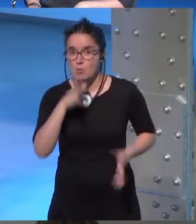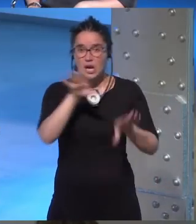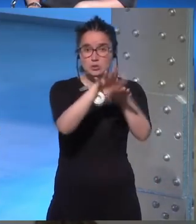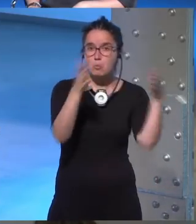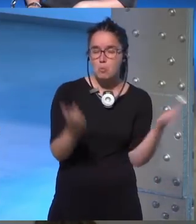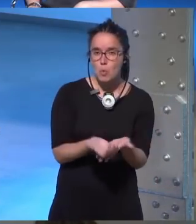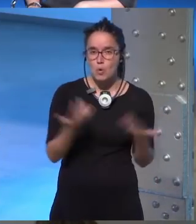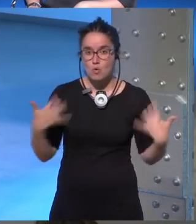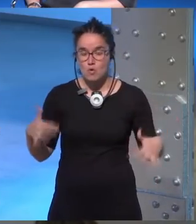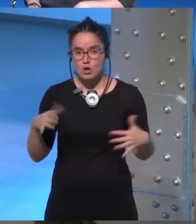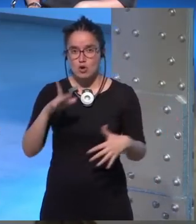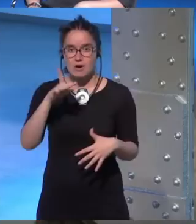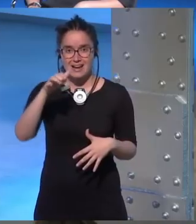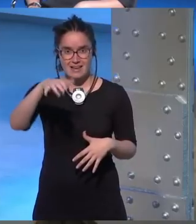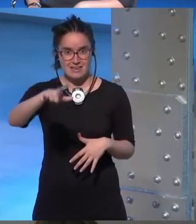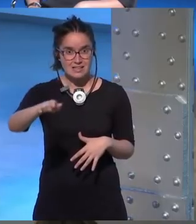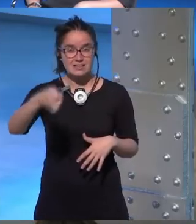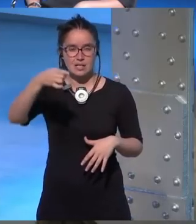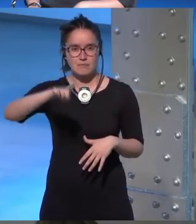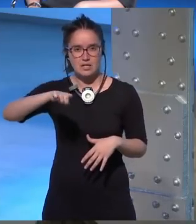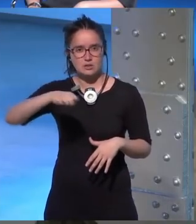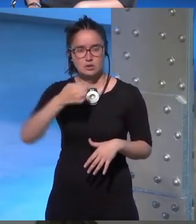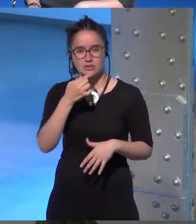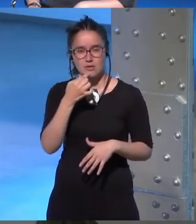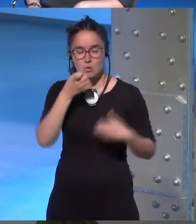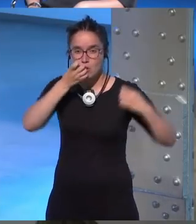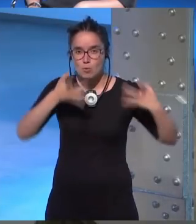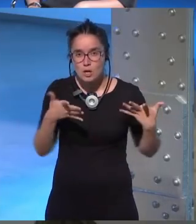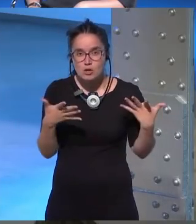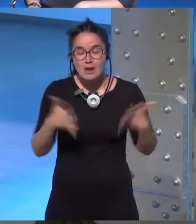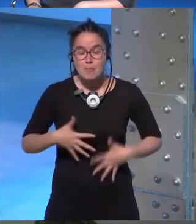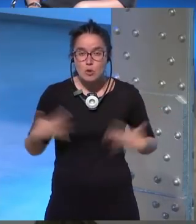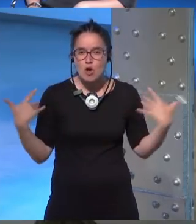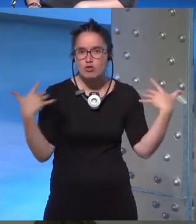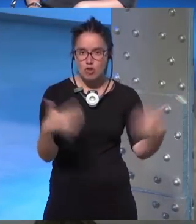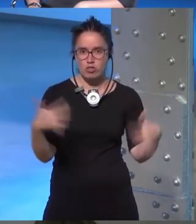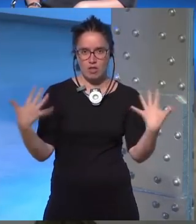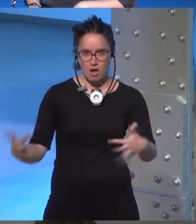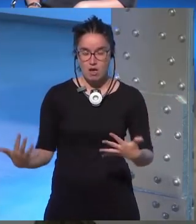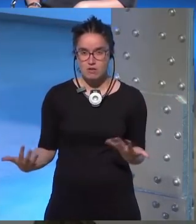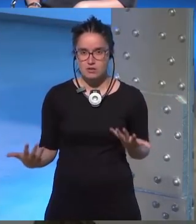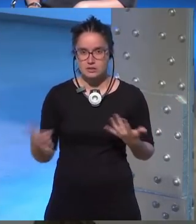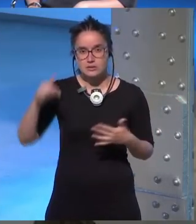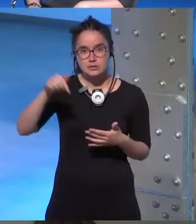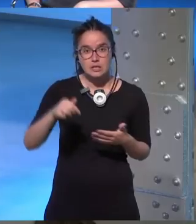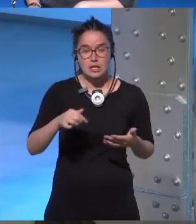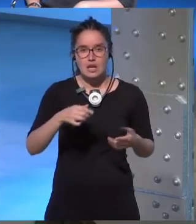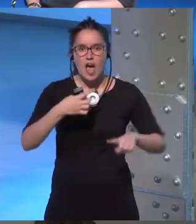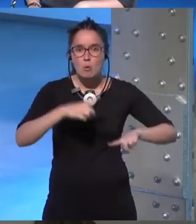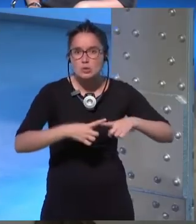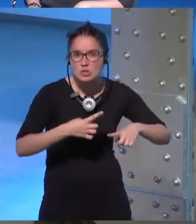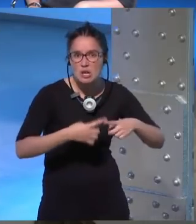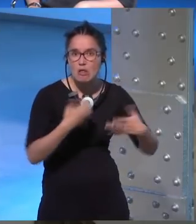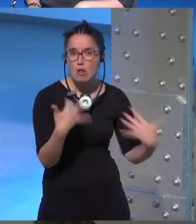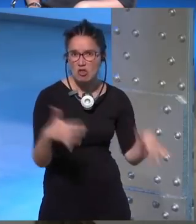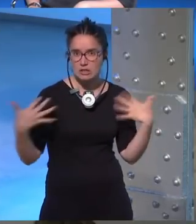que tal y con Caleguin también y yo lo estaba lleno y diciendo bueno pero ¿dónde está la emoción? ¿dónde está aquí la homosexualidad ahí